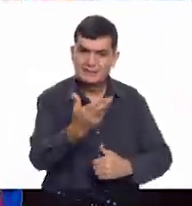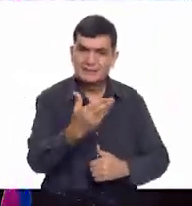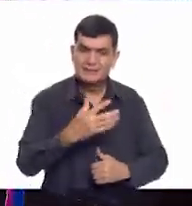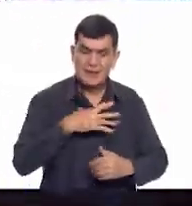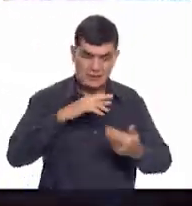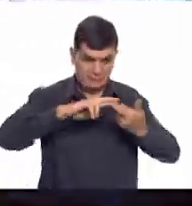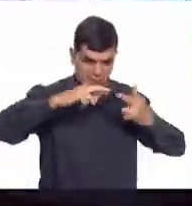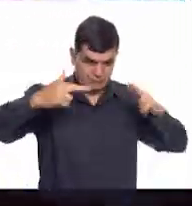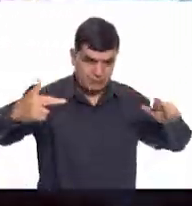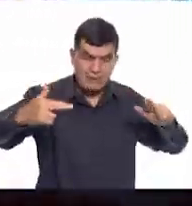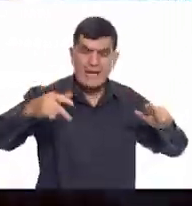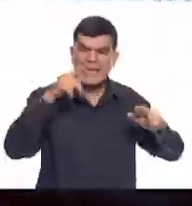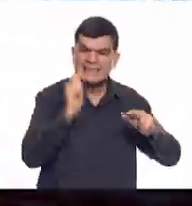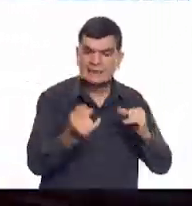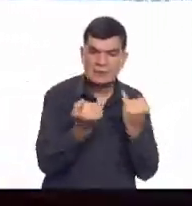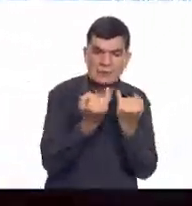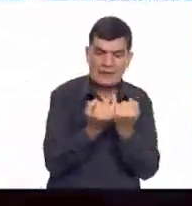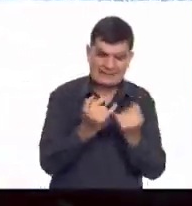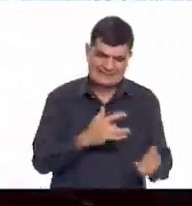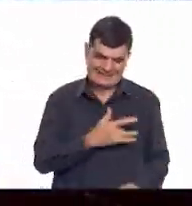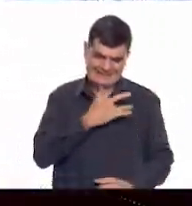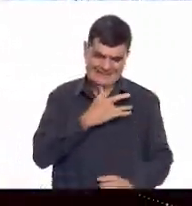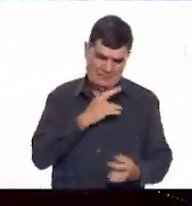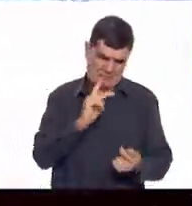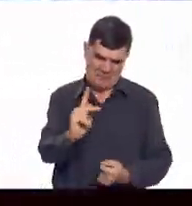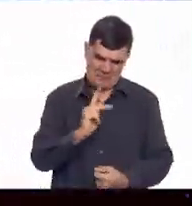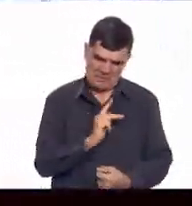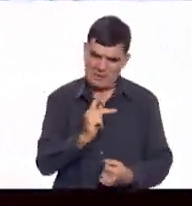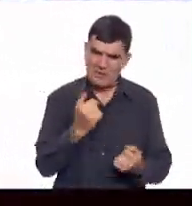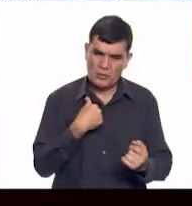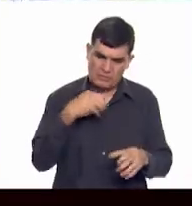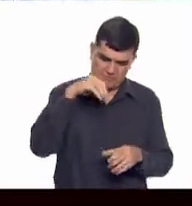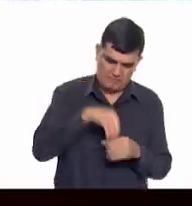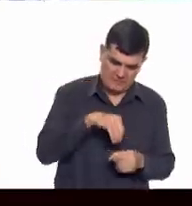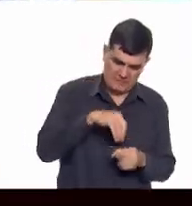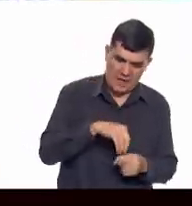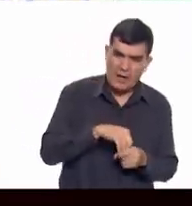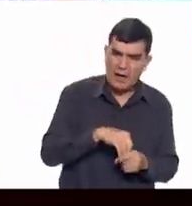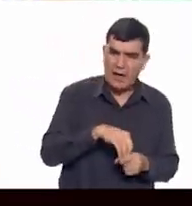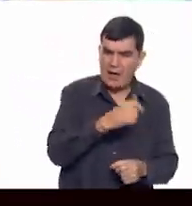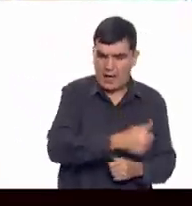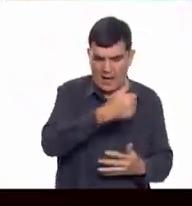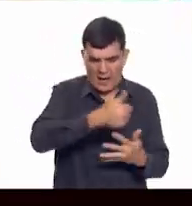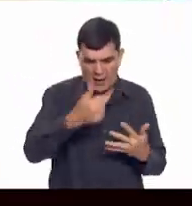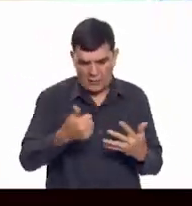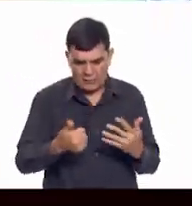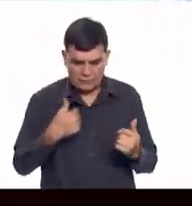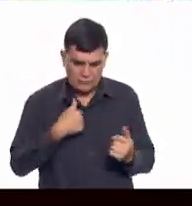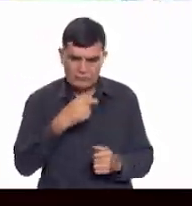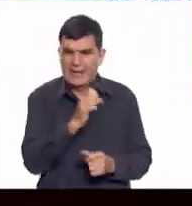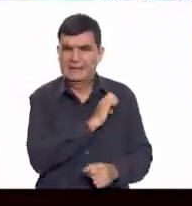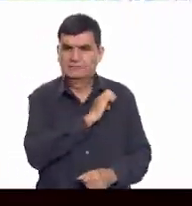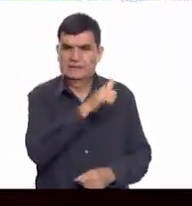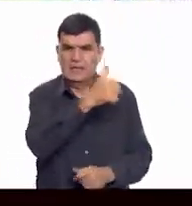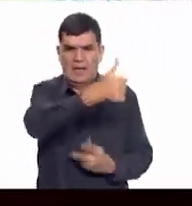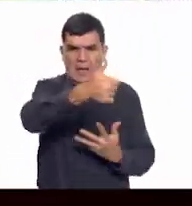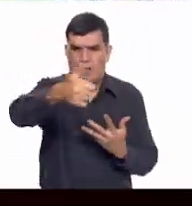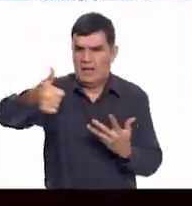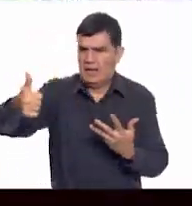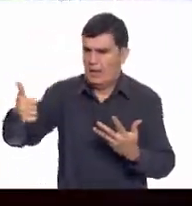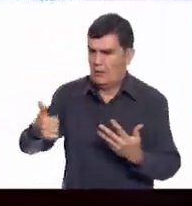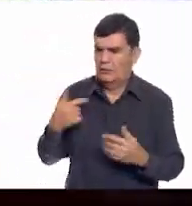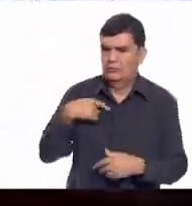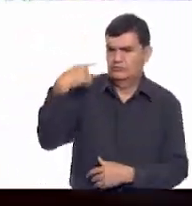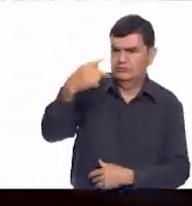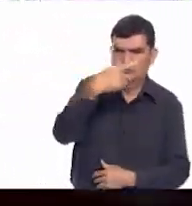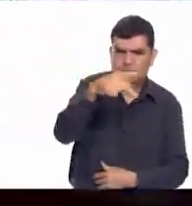Estos lazos son como nuestros sentimientos, son privados. Cada uno le va a dar su toque especial dependiendo